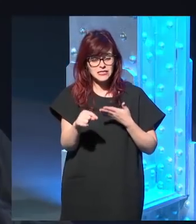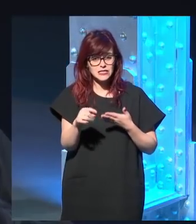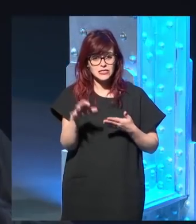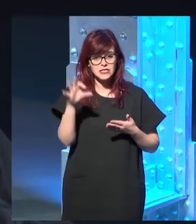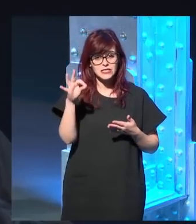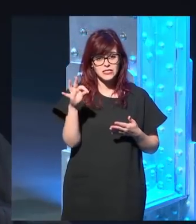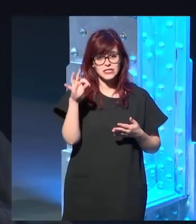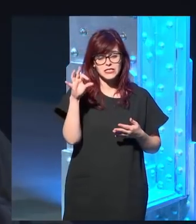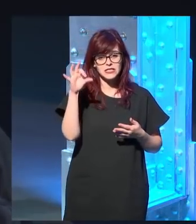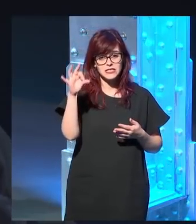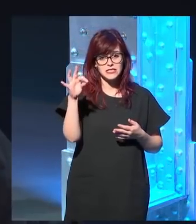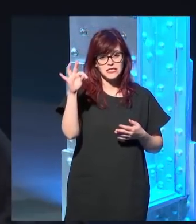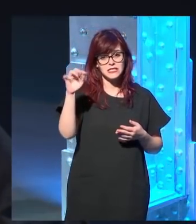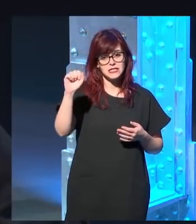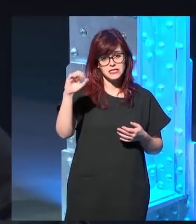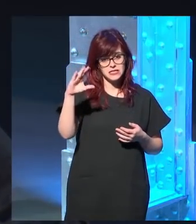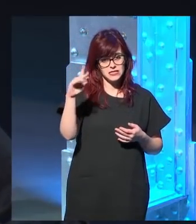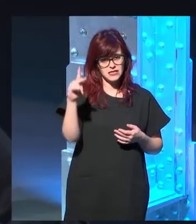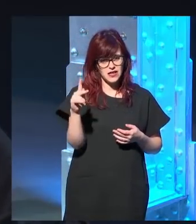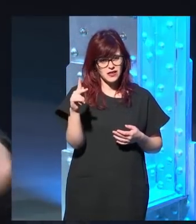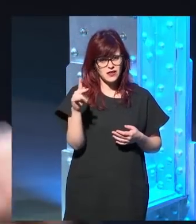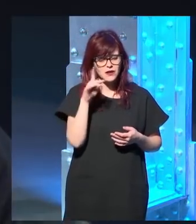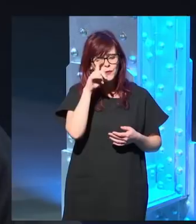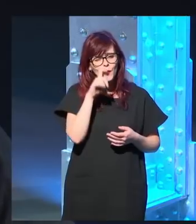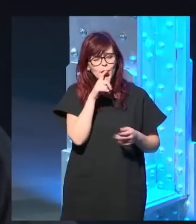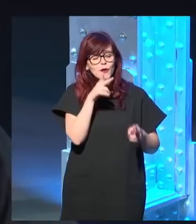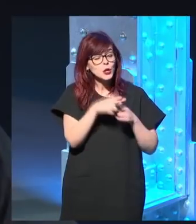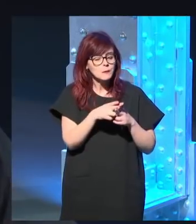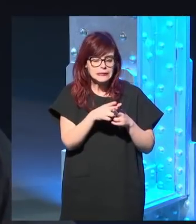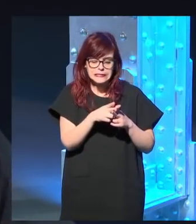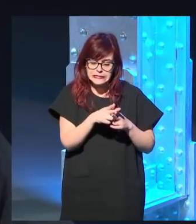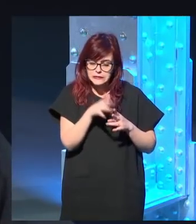Stahl, Stahl, nunca me acuerdo del nombre.